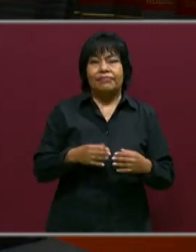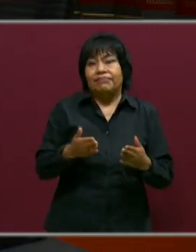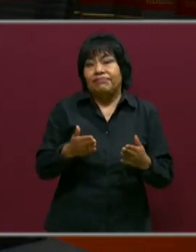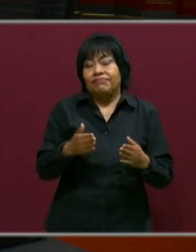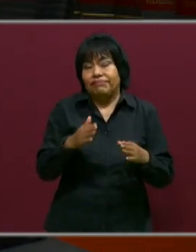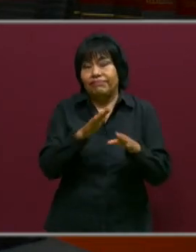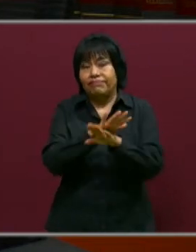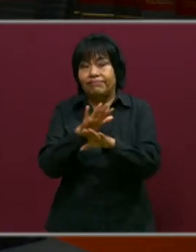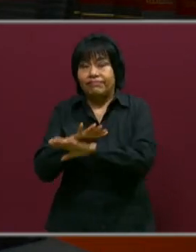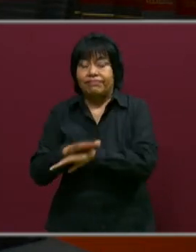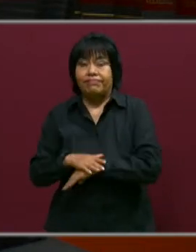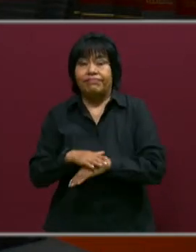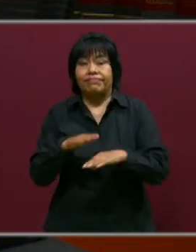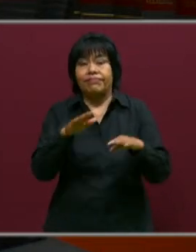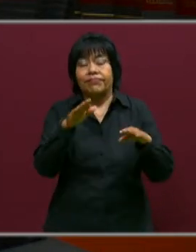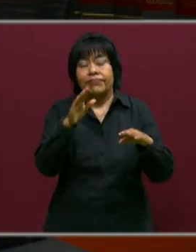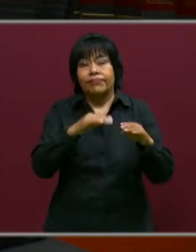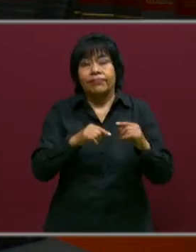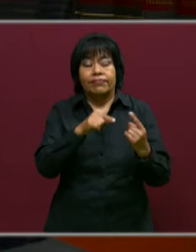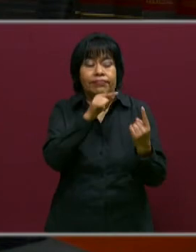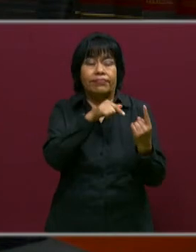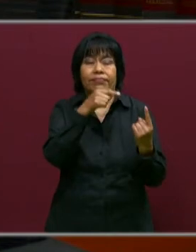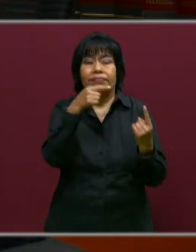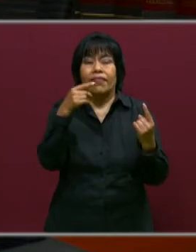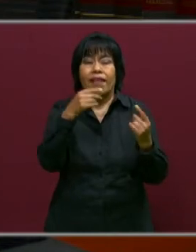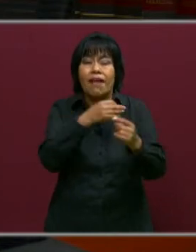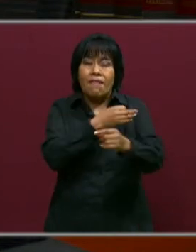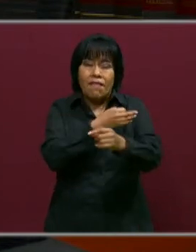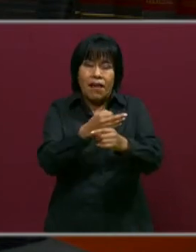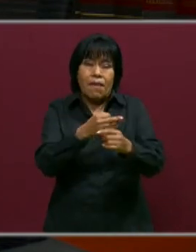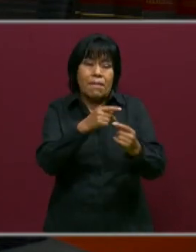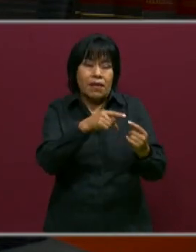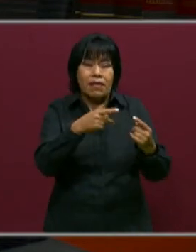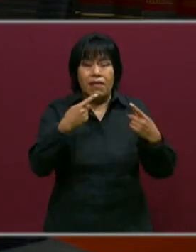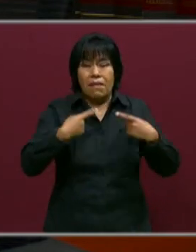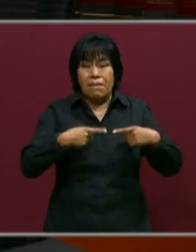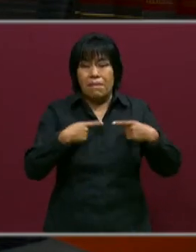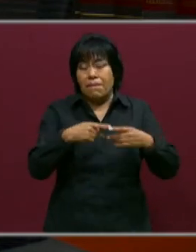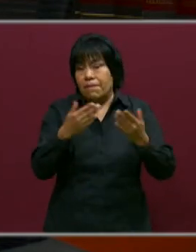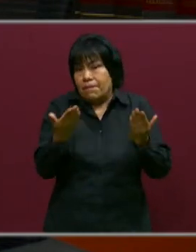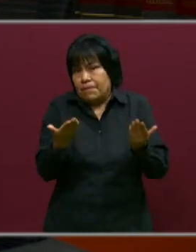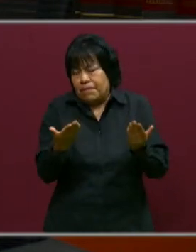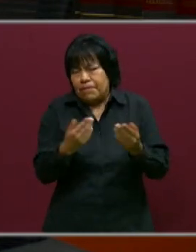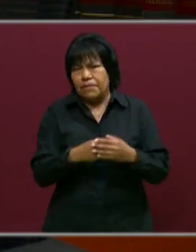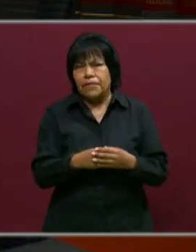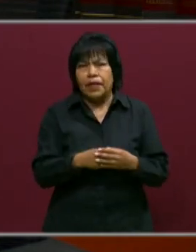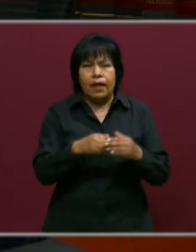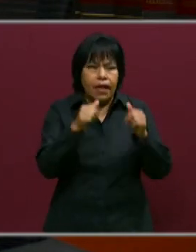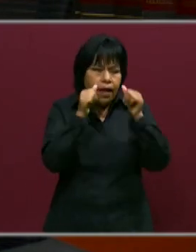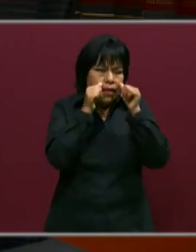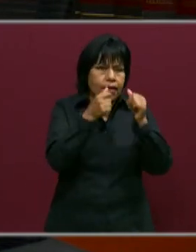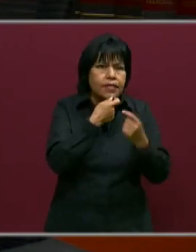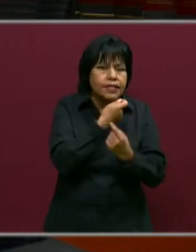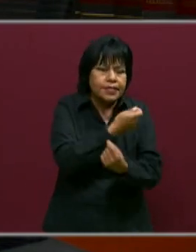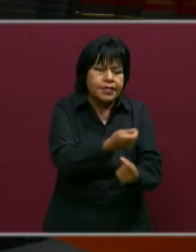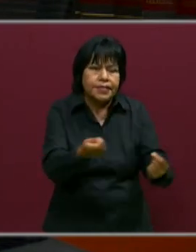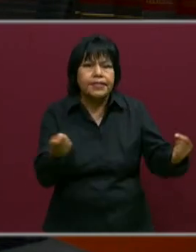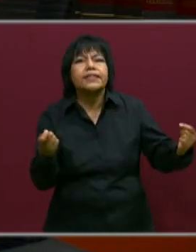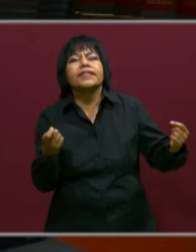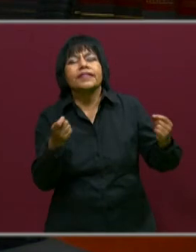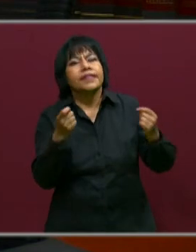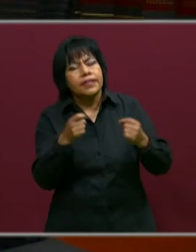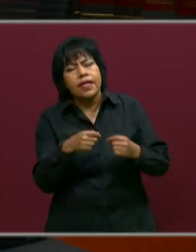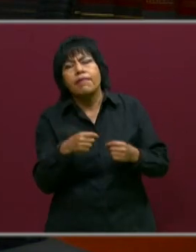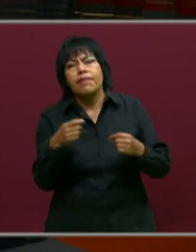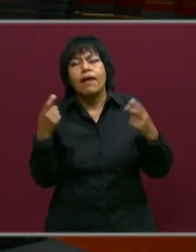o no, sí influye, sí influye en la familia, sí influye en la atención con los niños y también